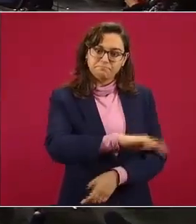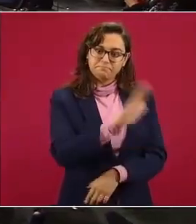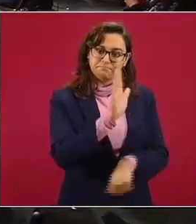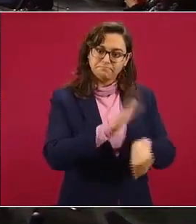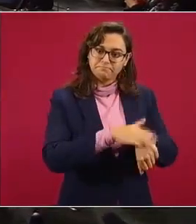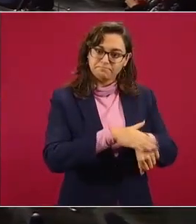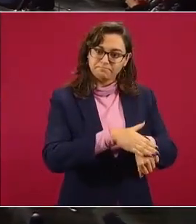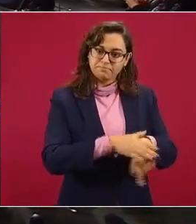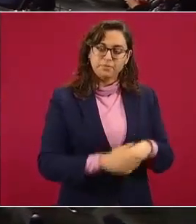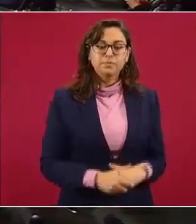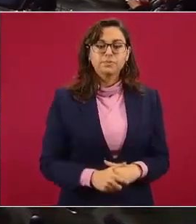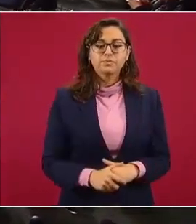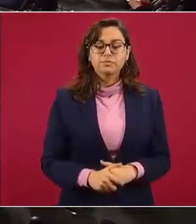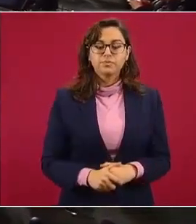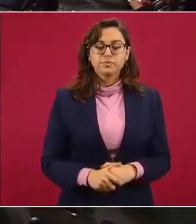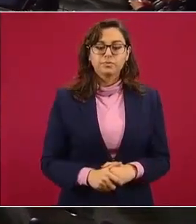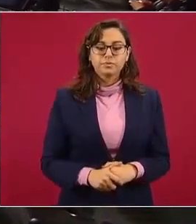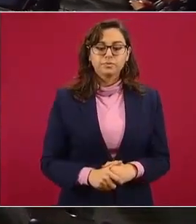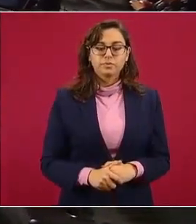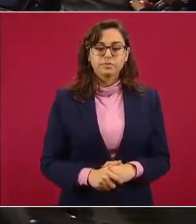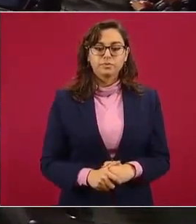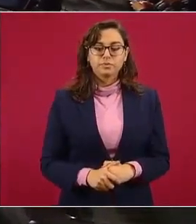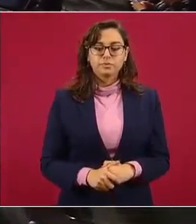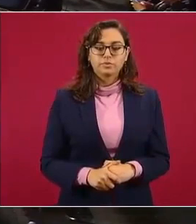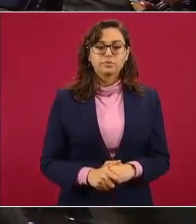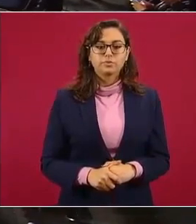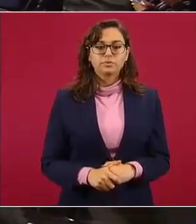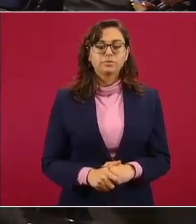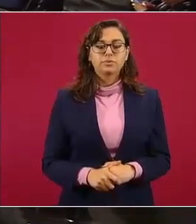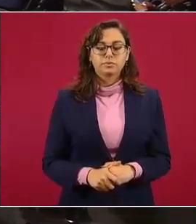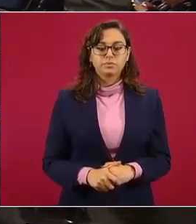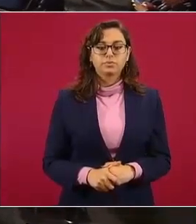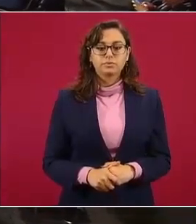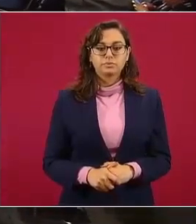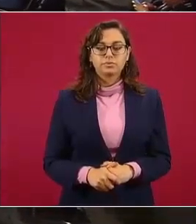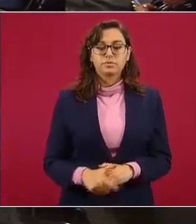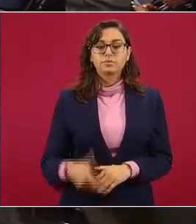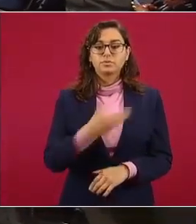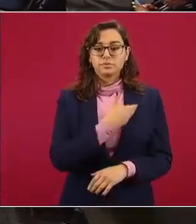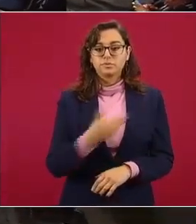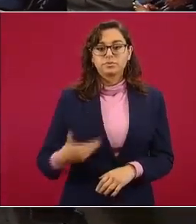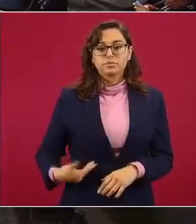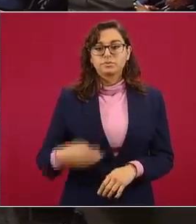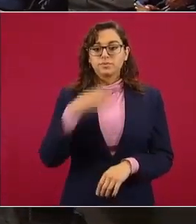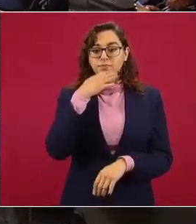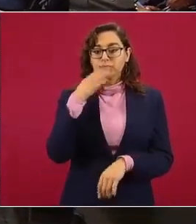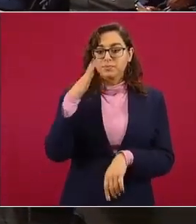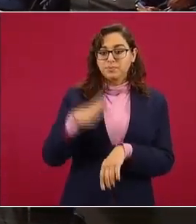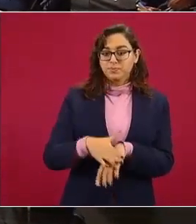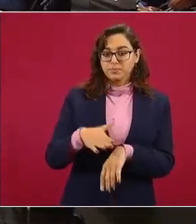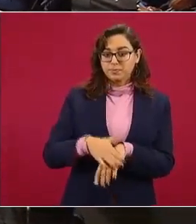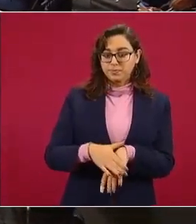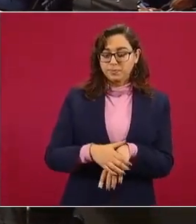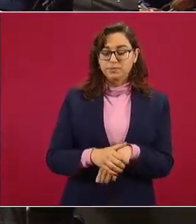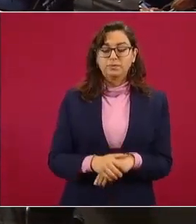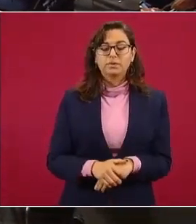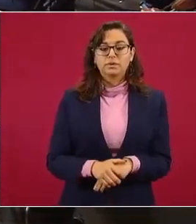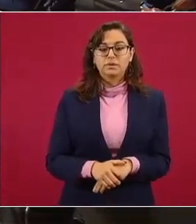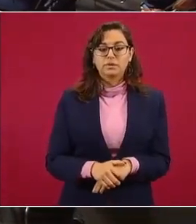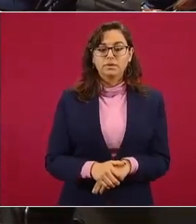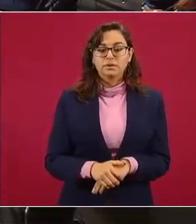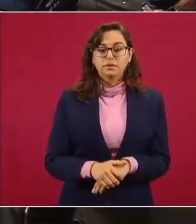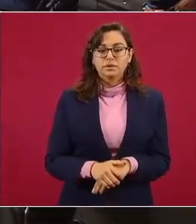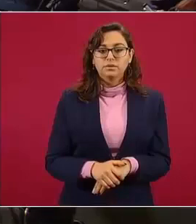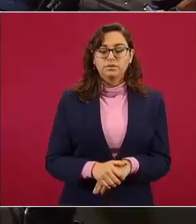presidente como se ha mencionado la